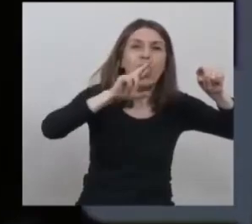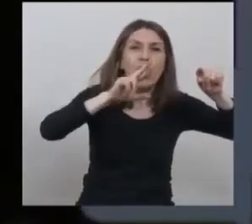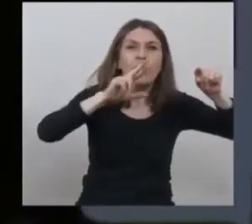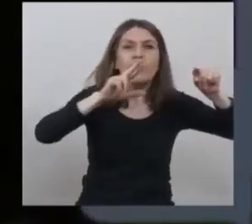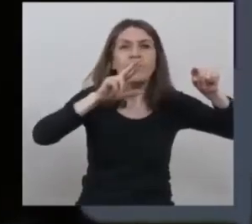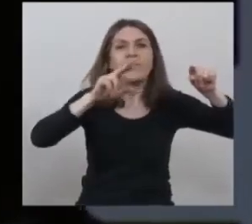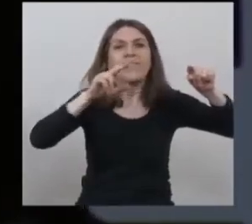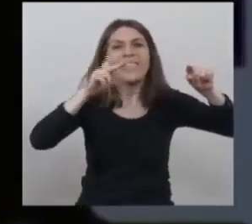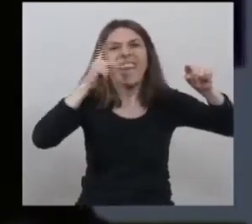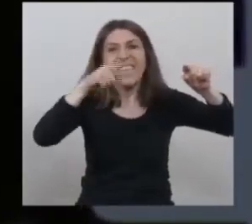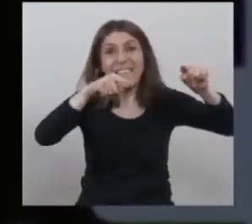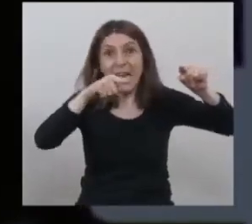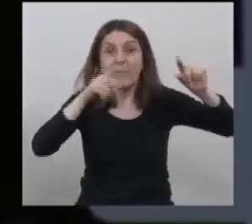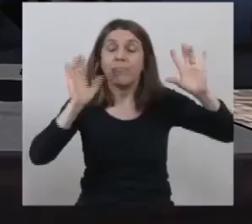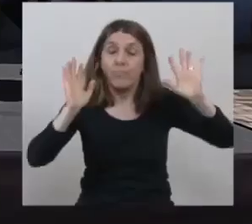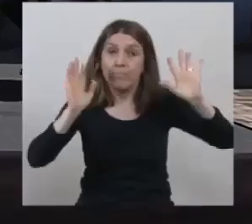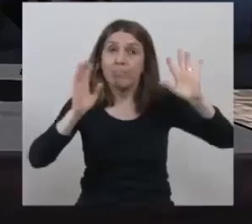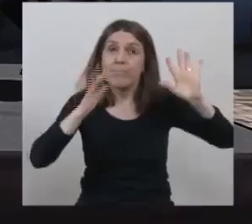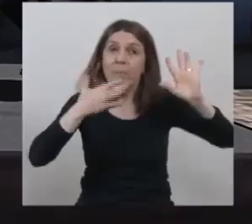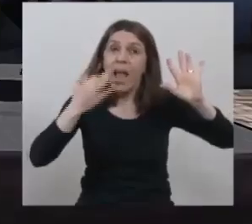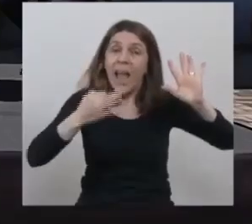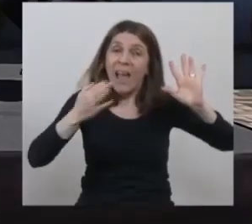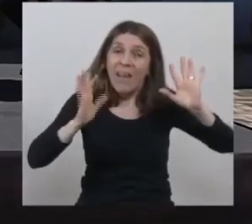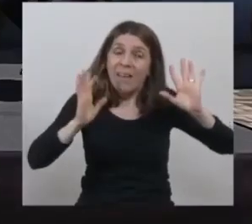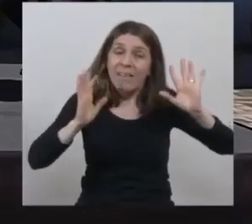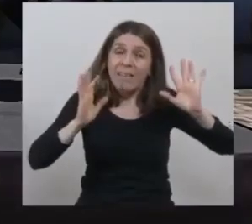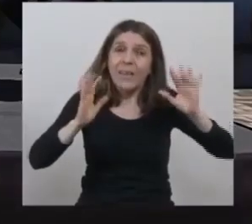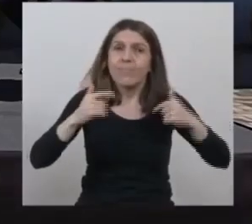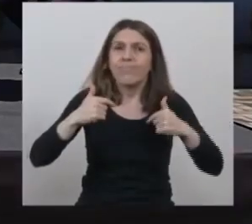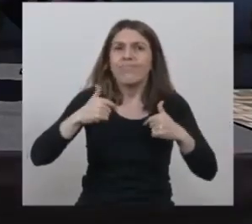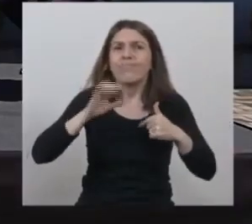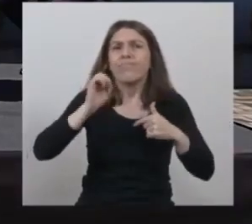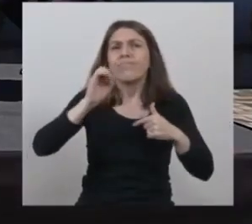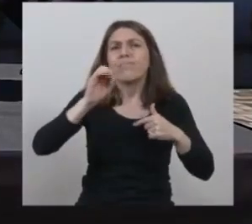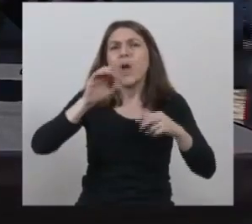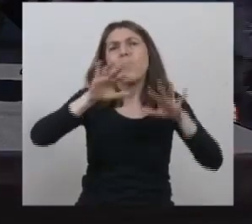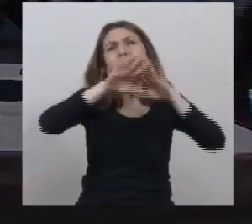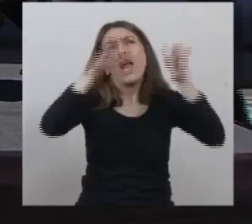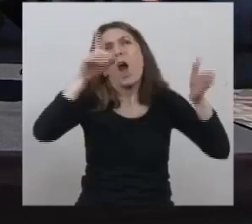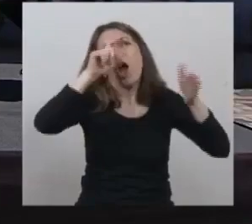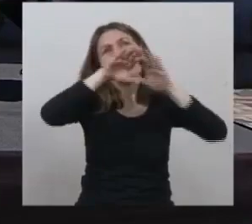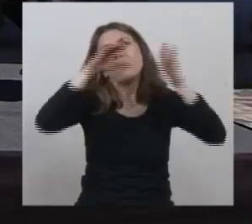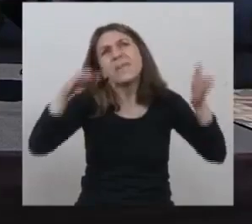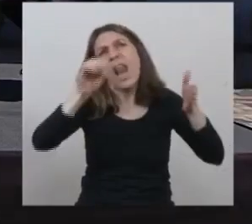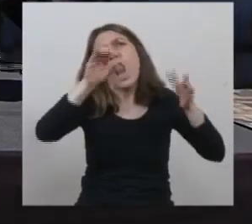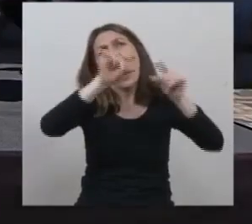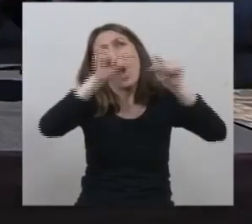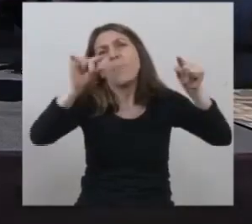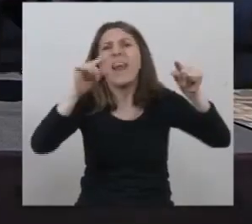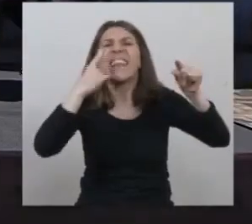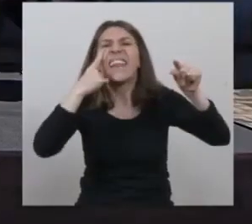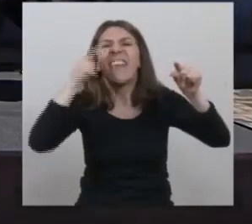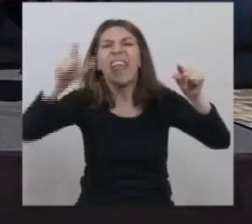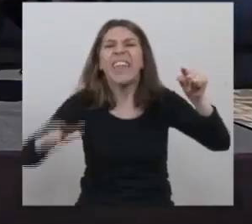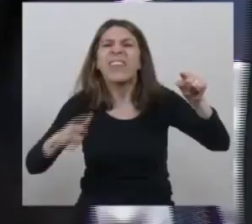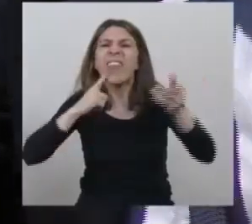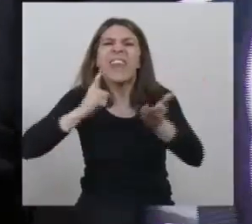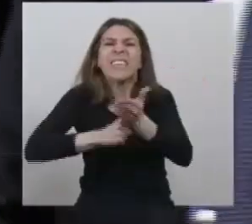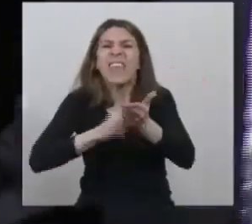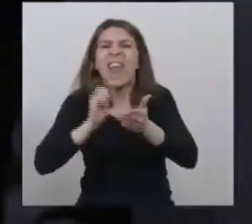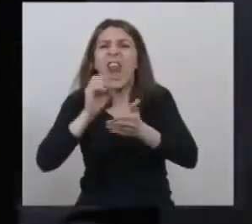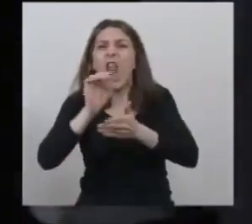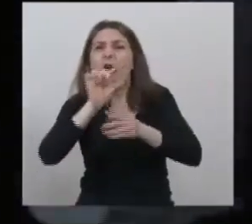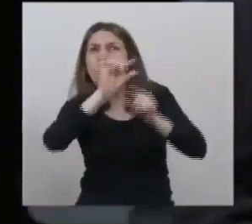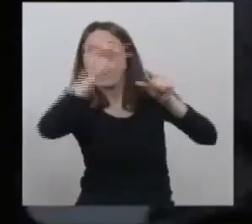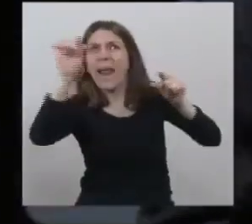Pero la verdad es que creo que, más allá del nombre que el intendente decidió poner, la